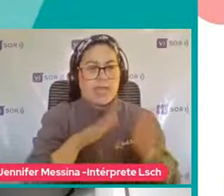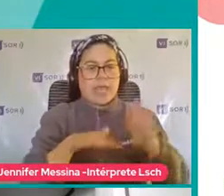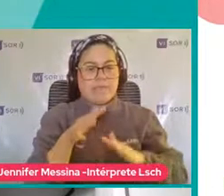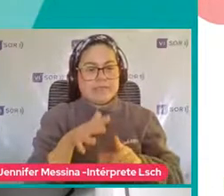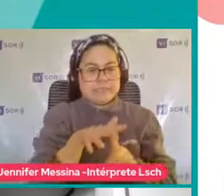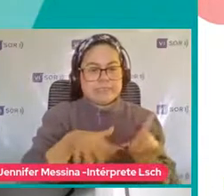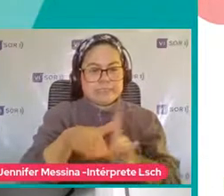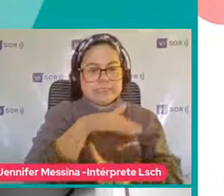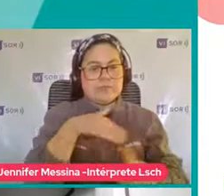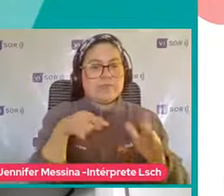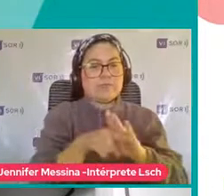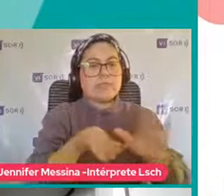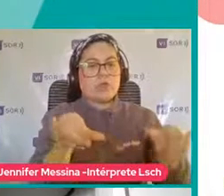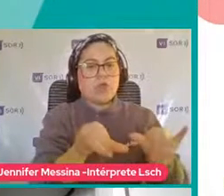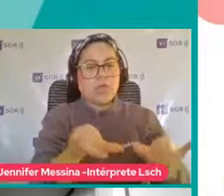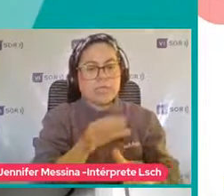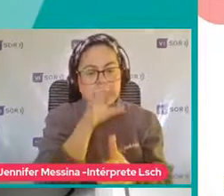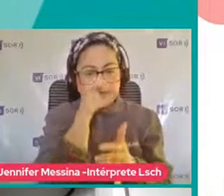los jardines Infantiles